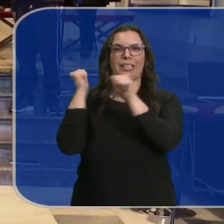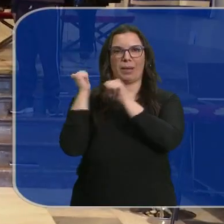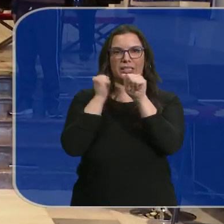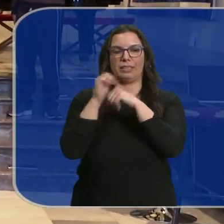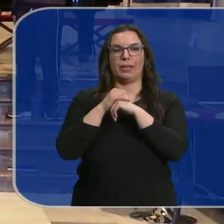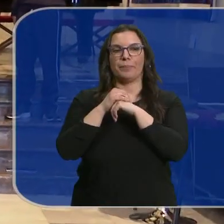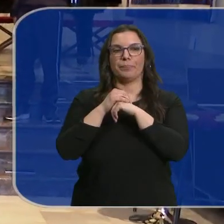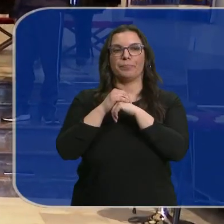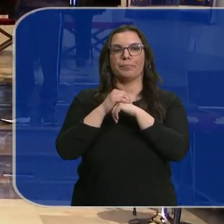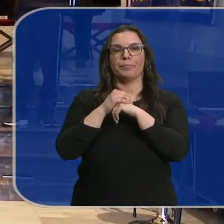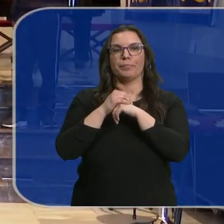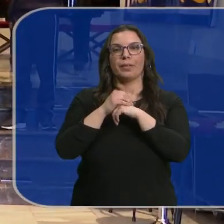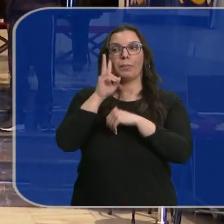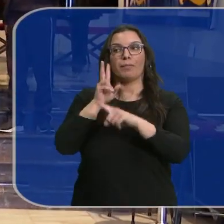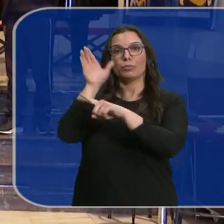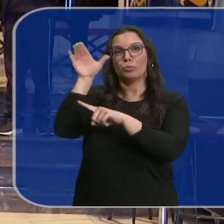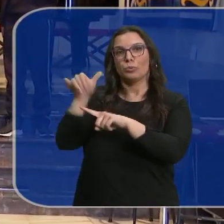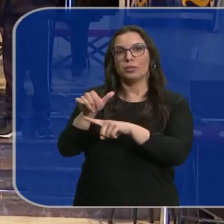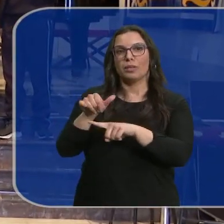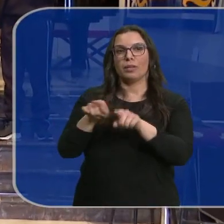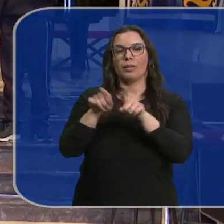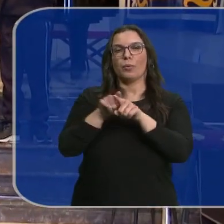Santa. Y como adelanto, así suenan sus voces.